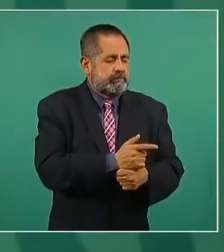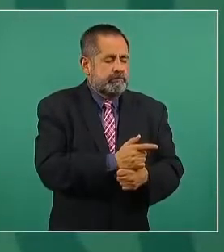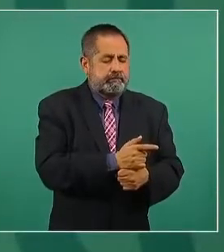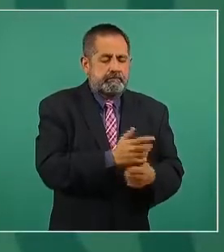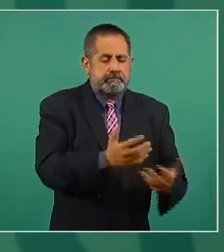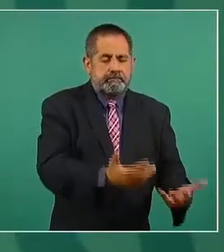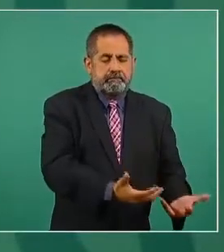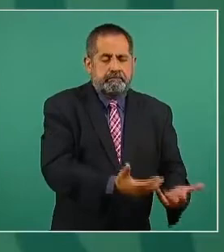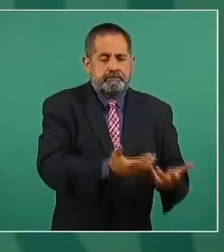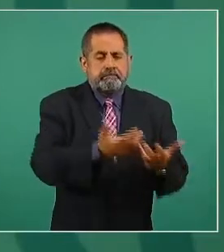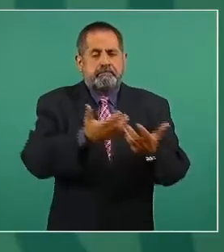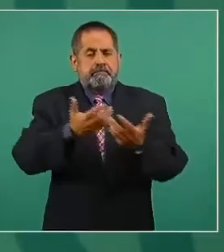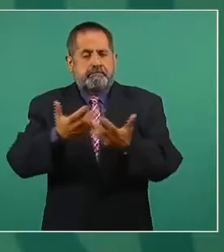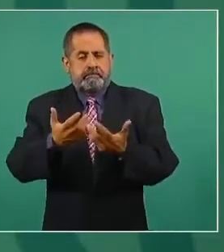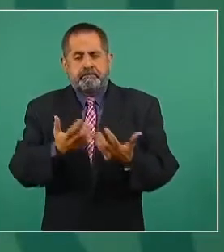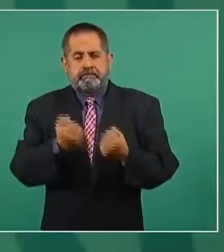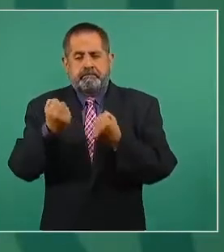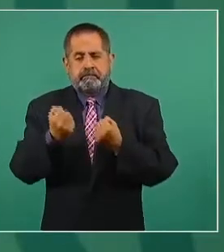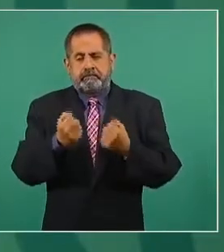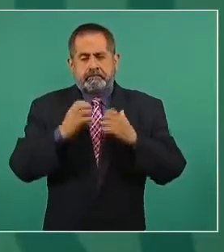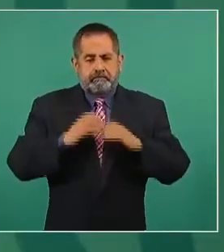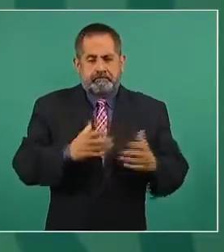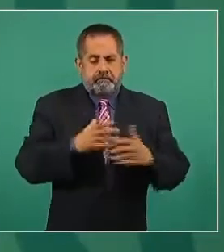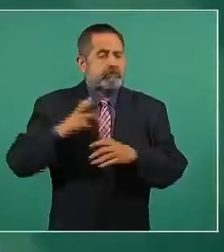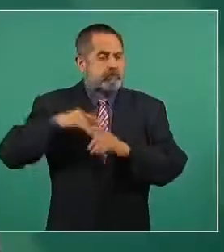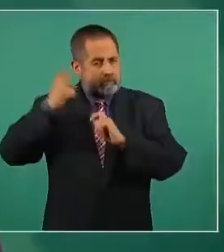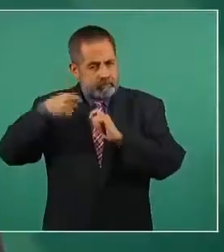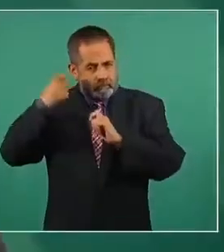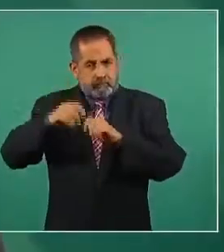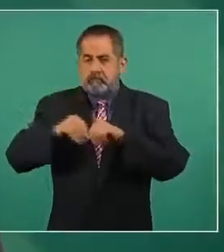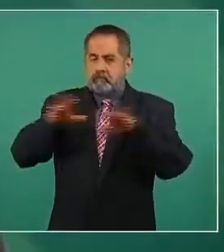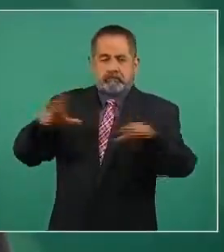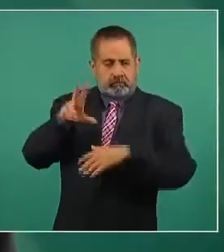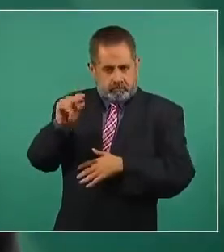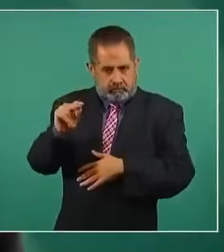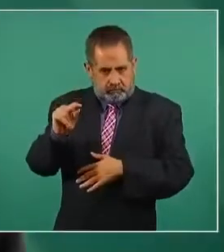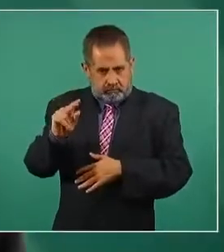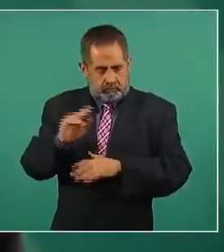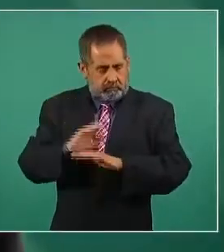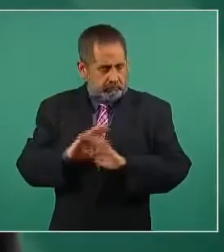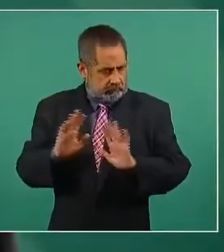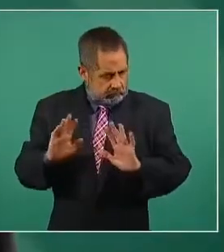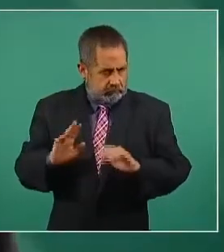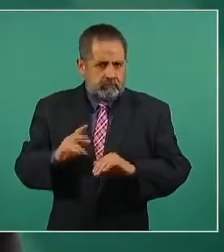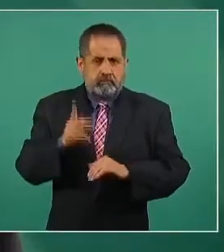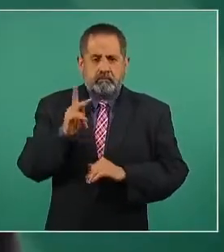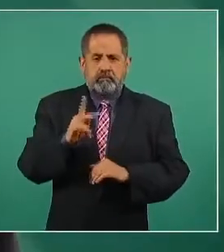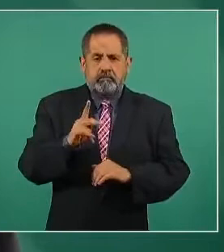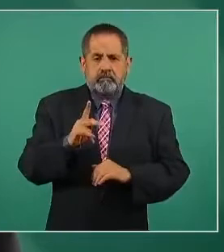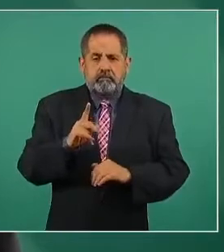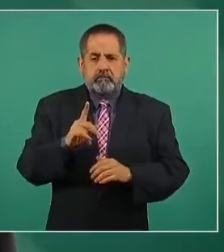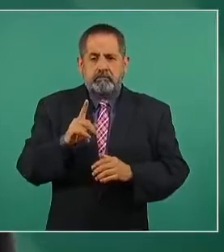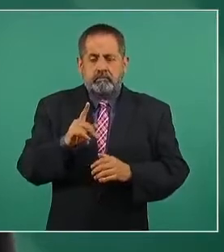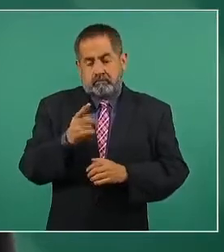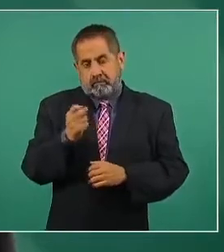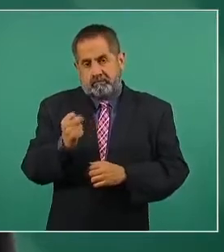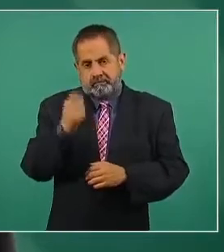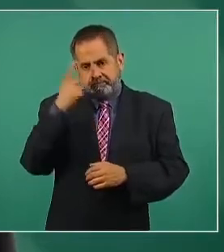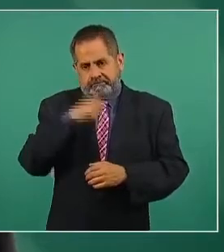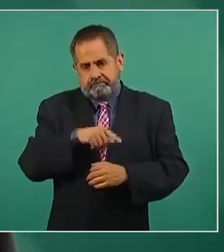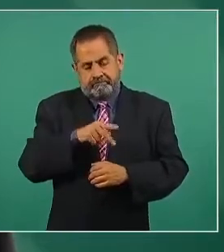minero. Tenemos hasta un video, no lo queremos pasar porque es muy fuerte.